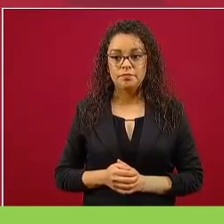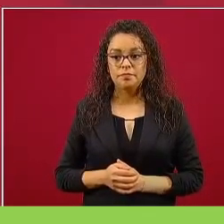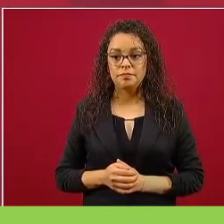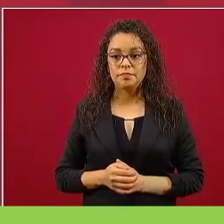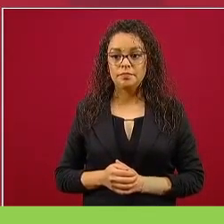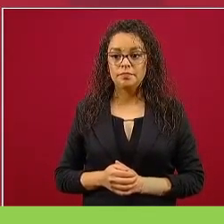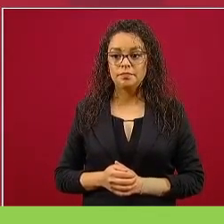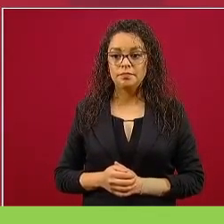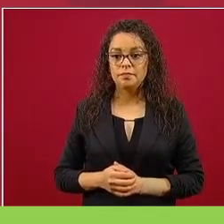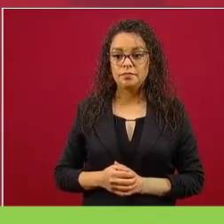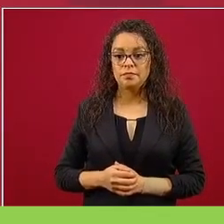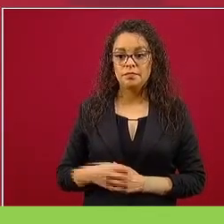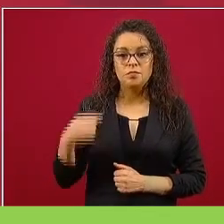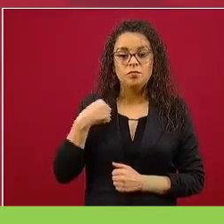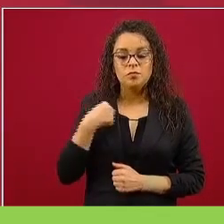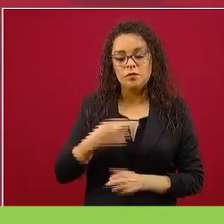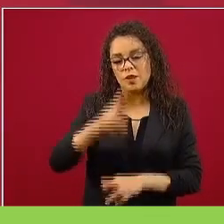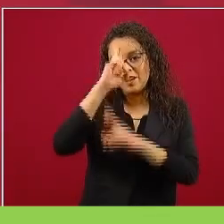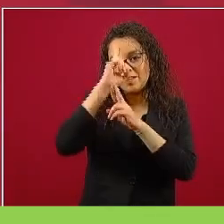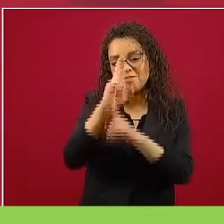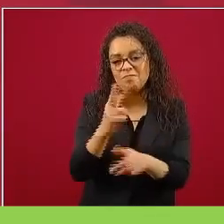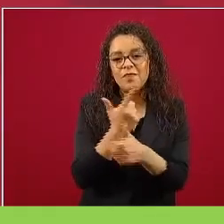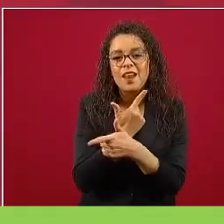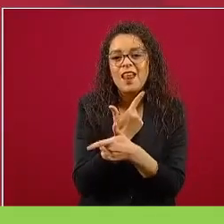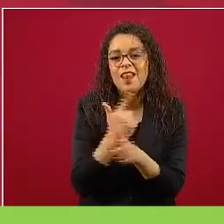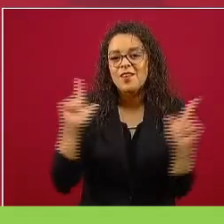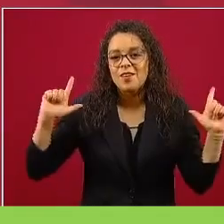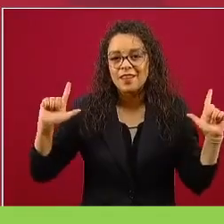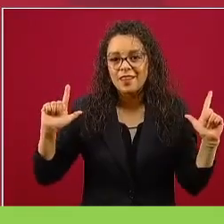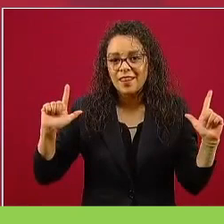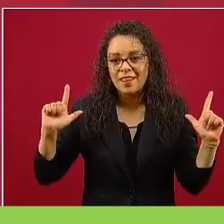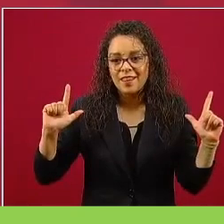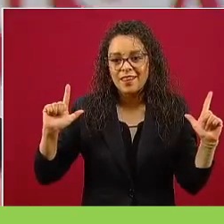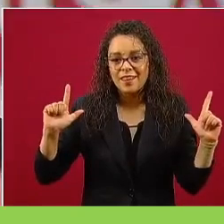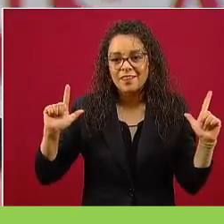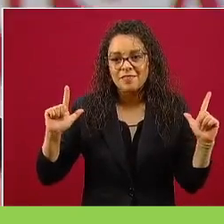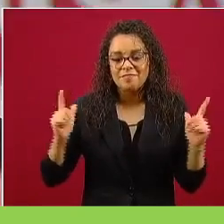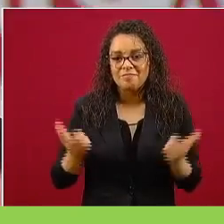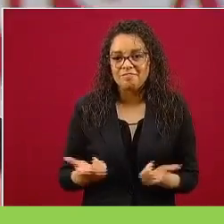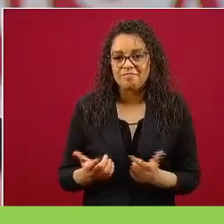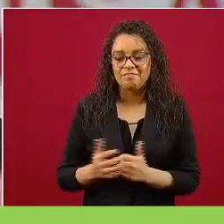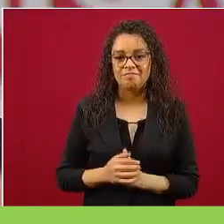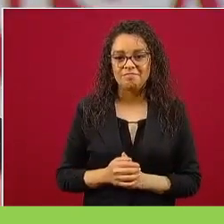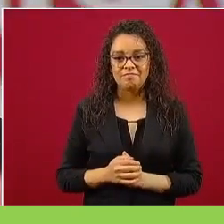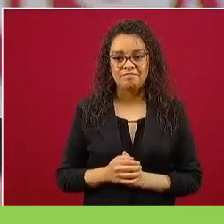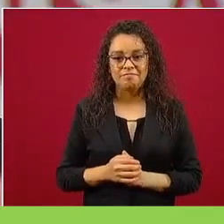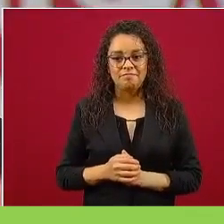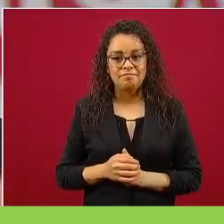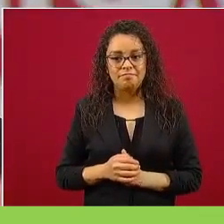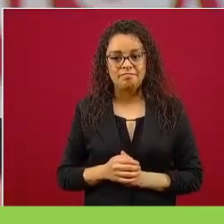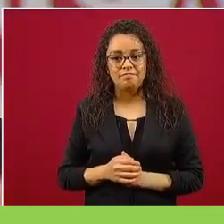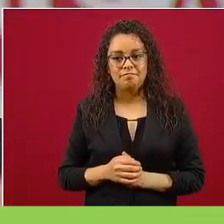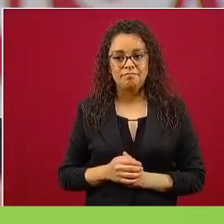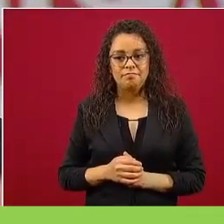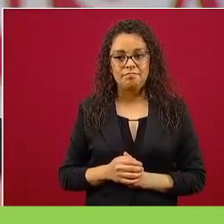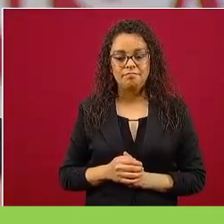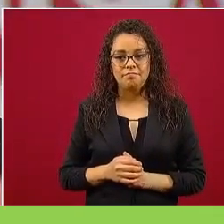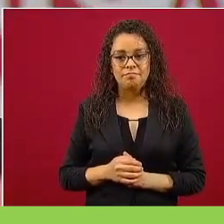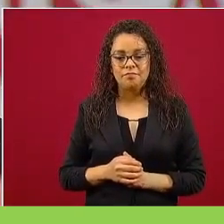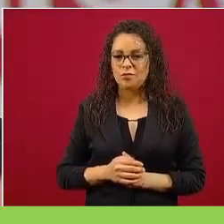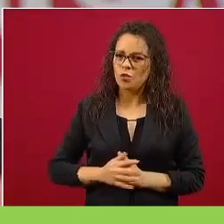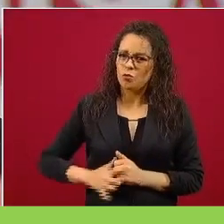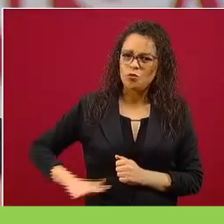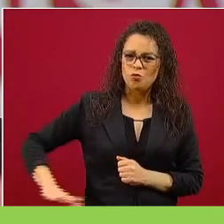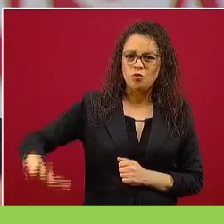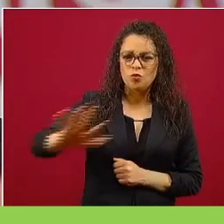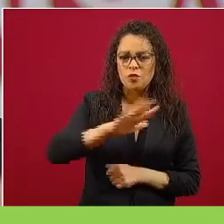Soy respetuoso de la libertad, soy partidario de que todo mundo